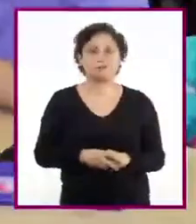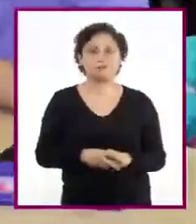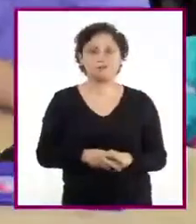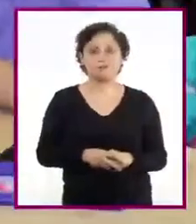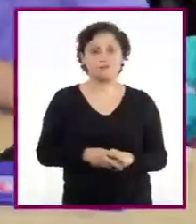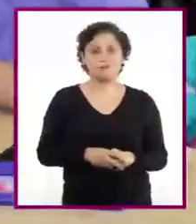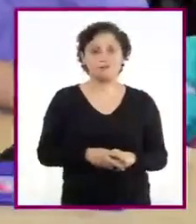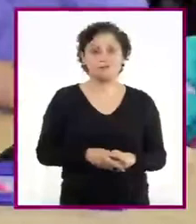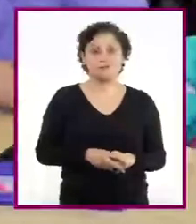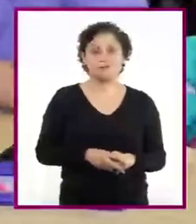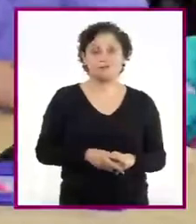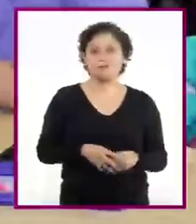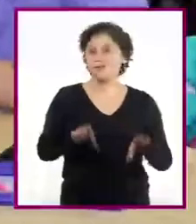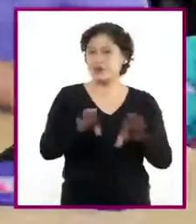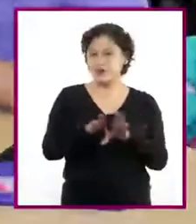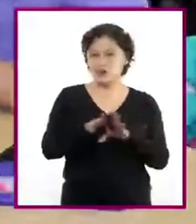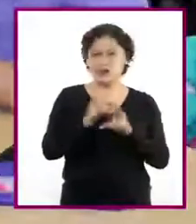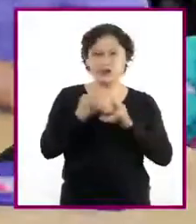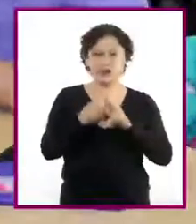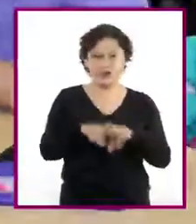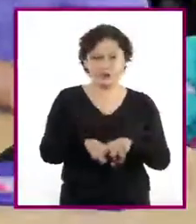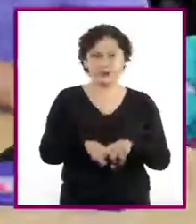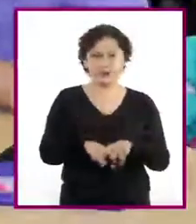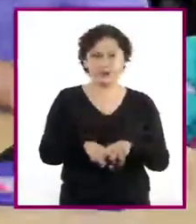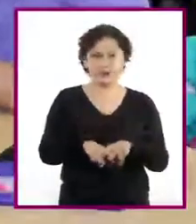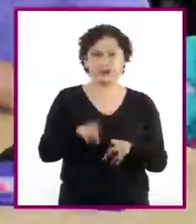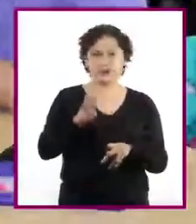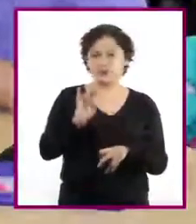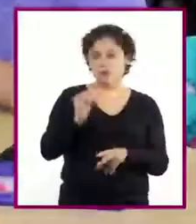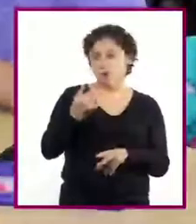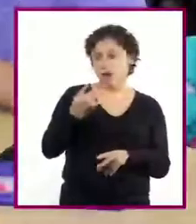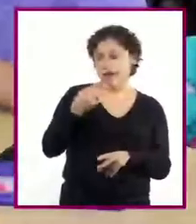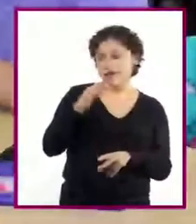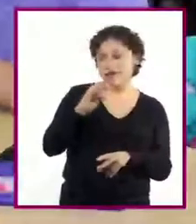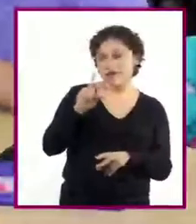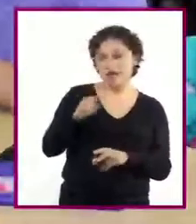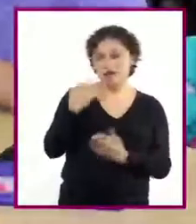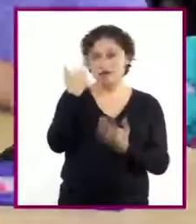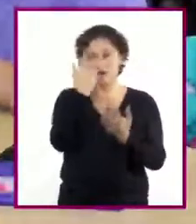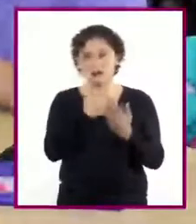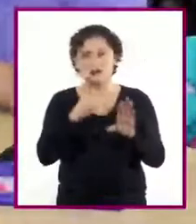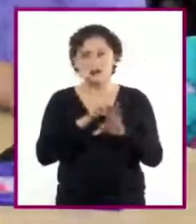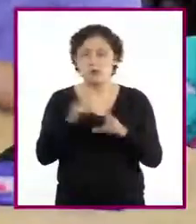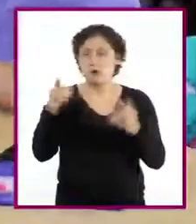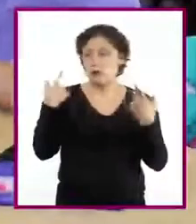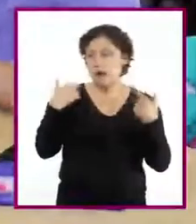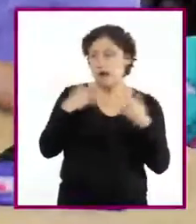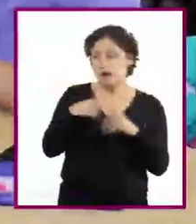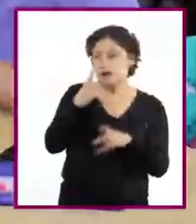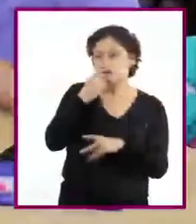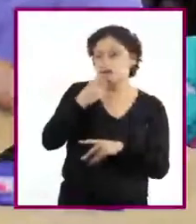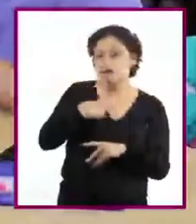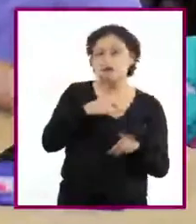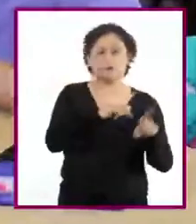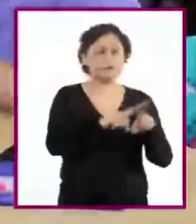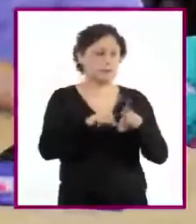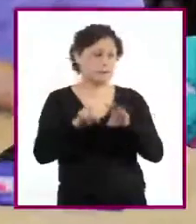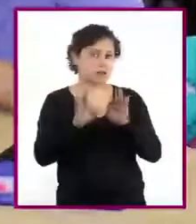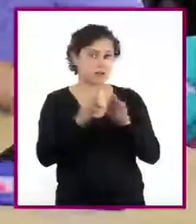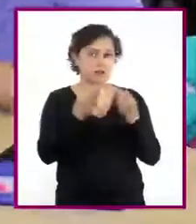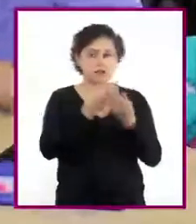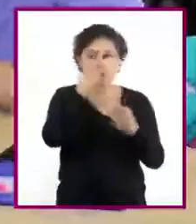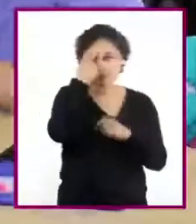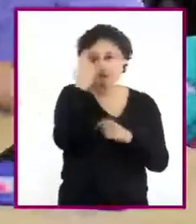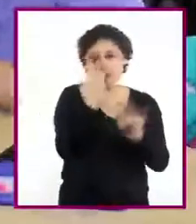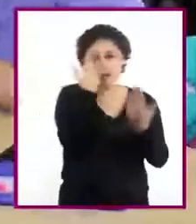¿Por dónde empezamos a revisar las biografías que hicimos? El maestro dijo que podemos usar diferentes estrategias o maneras de